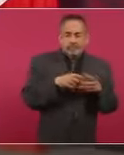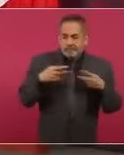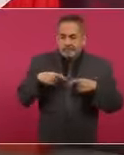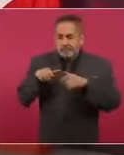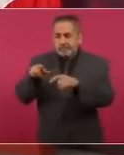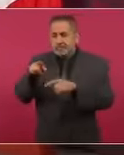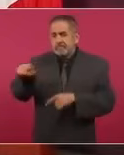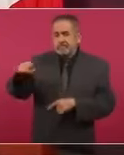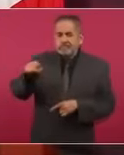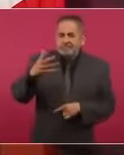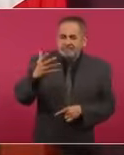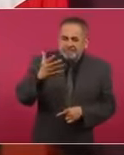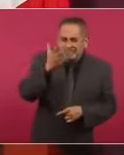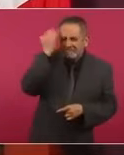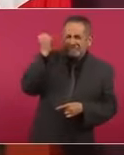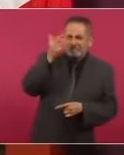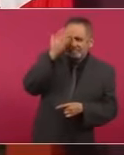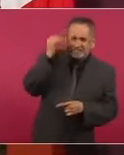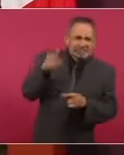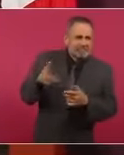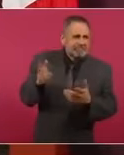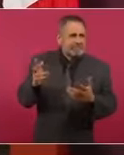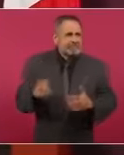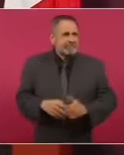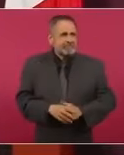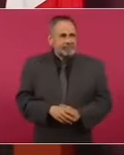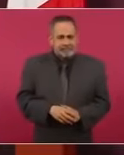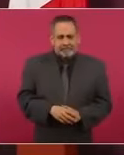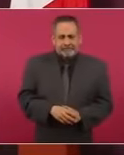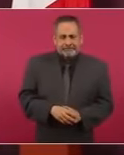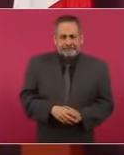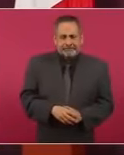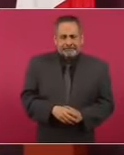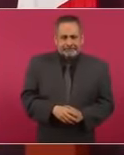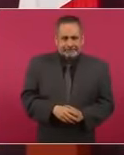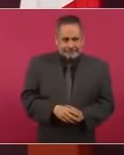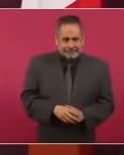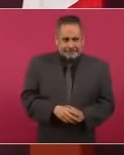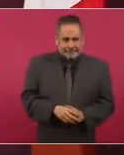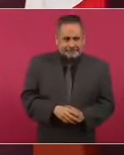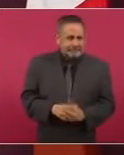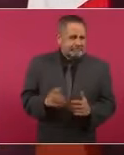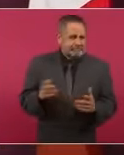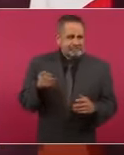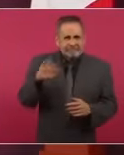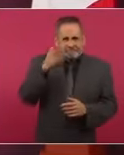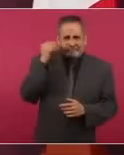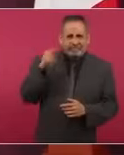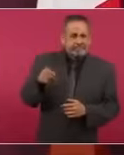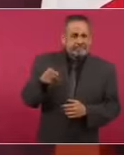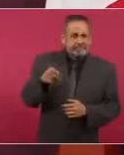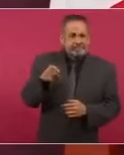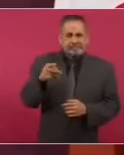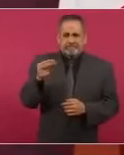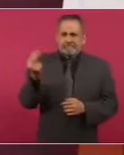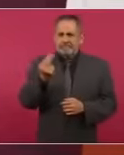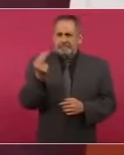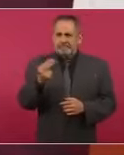no sabe, que se necesita